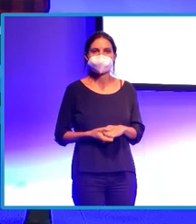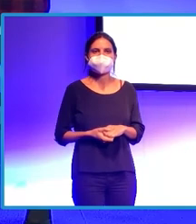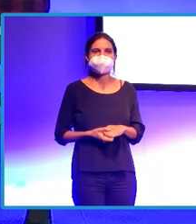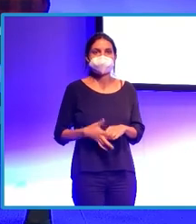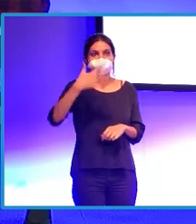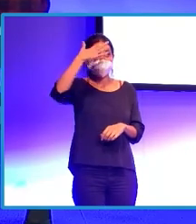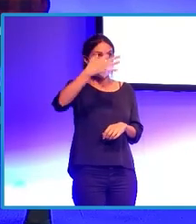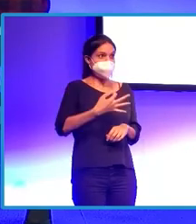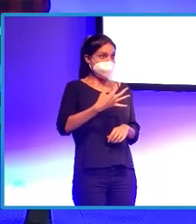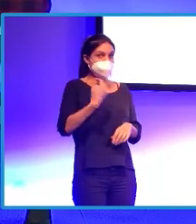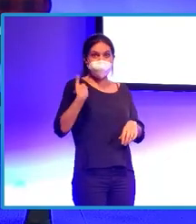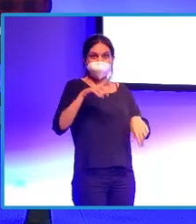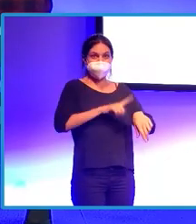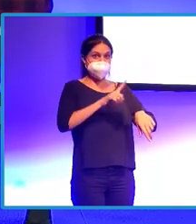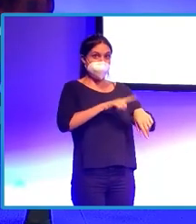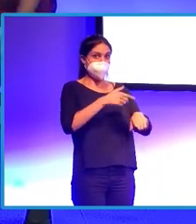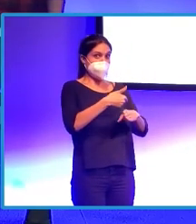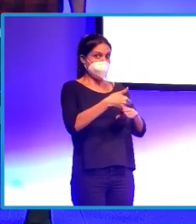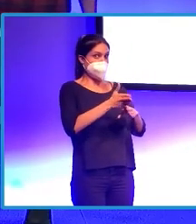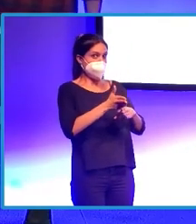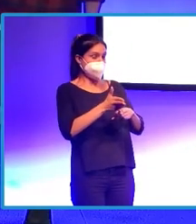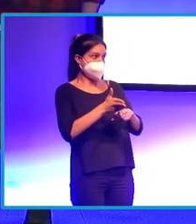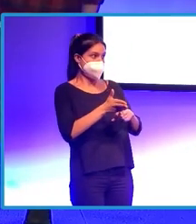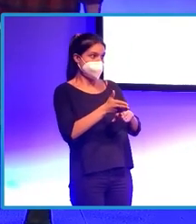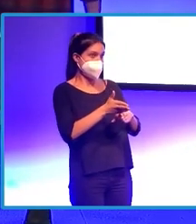Creo que ya nos hemos pasado de tiempo, si no me equivoco, pero vamos.